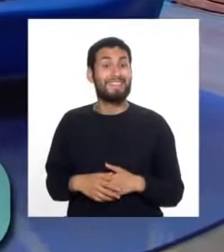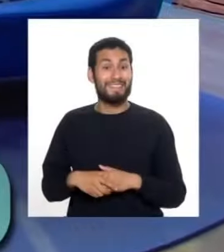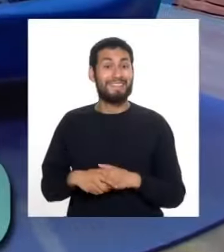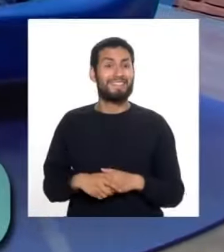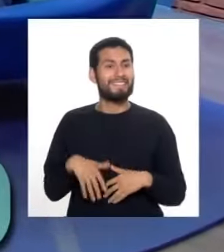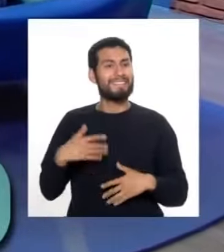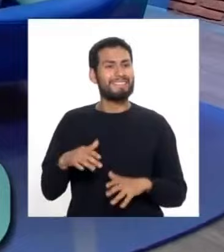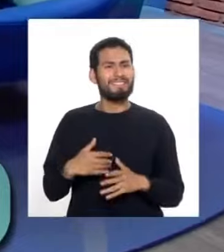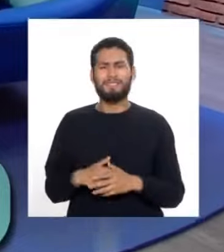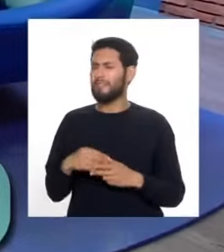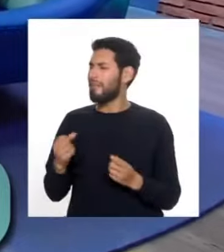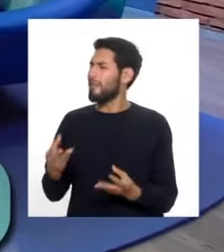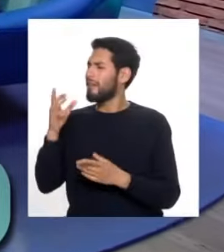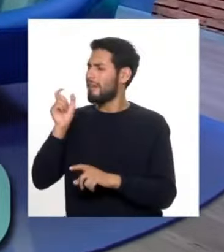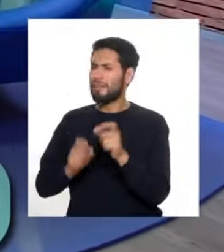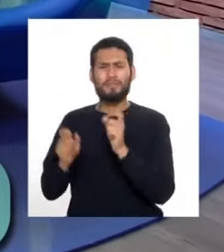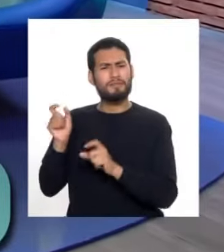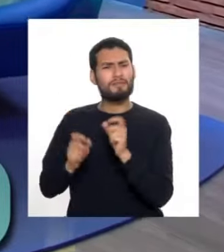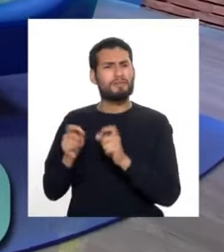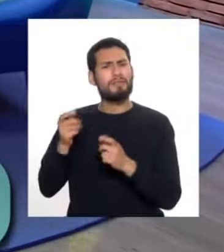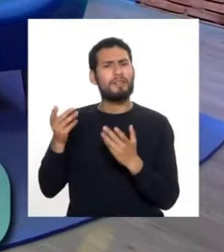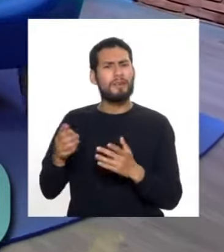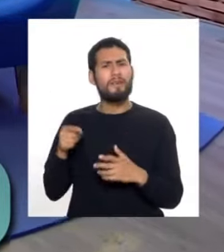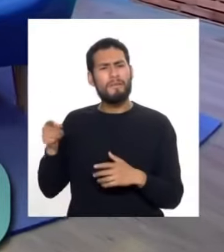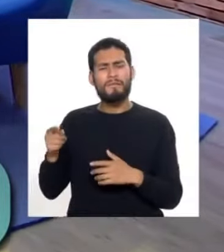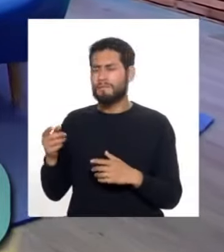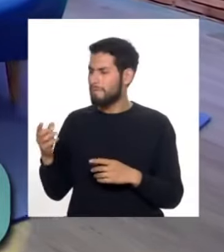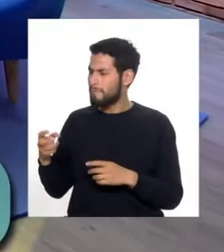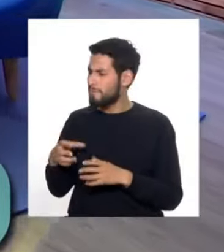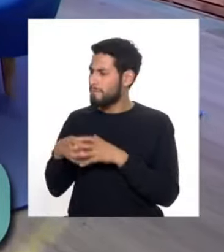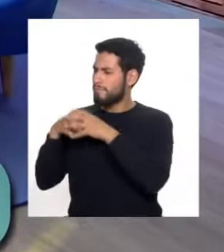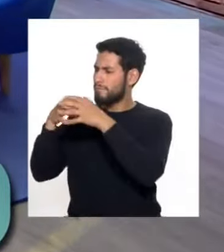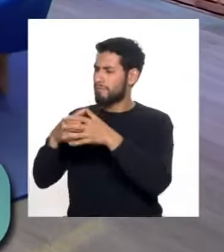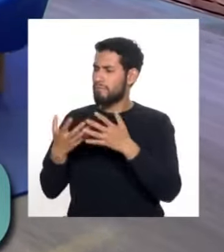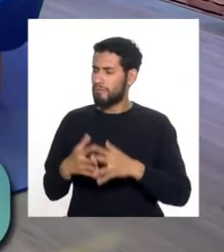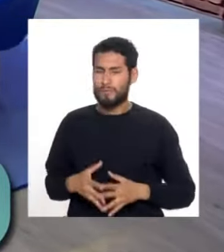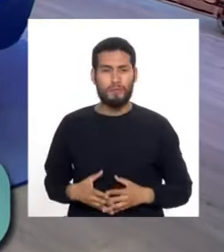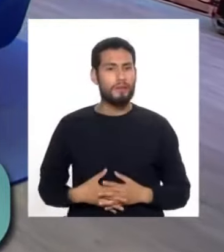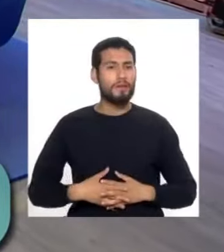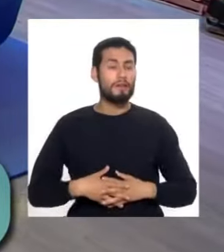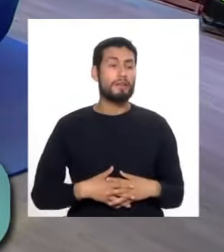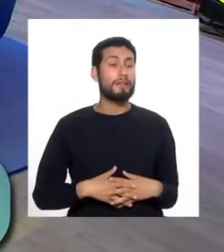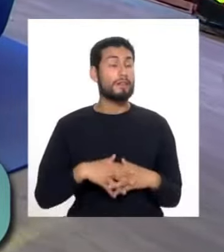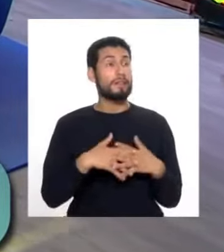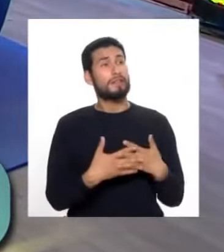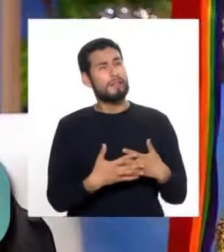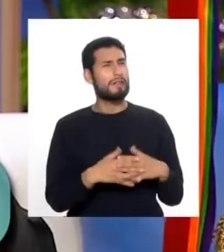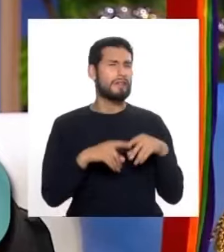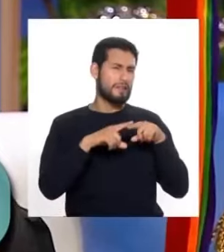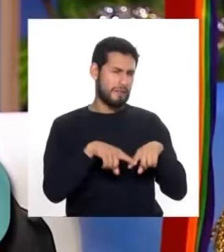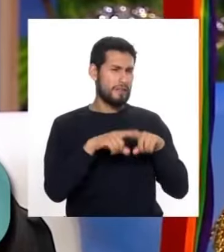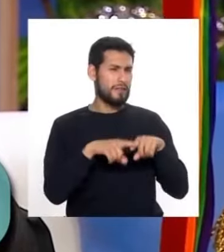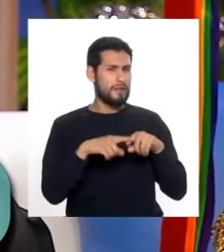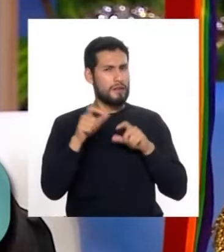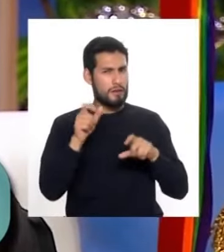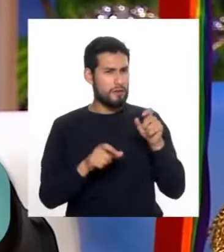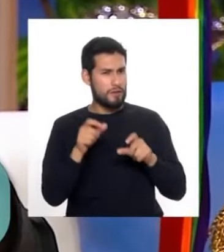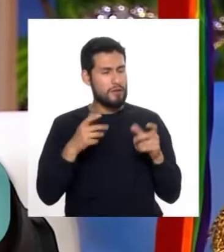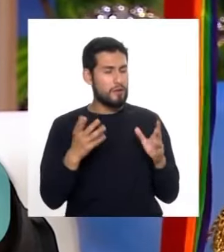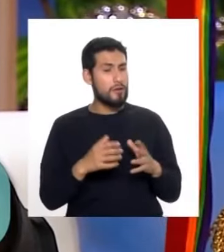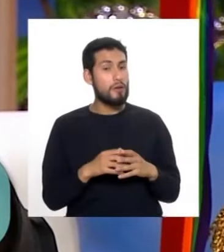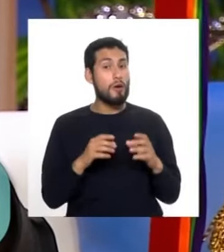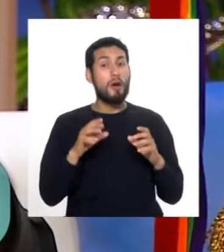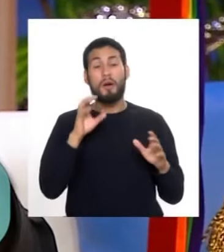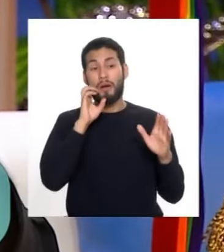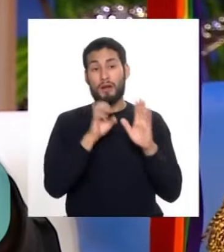¿Y pesa? ¿Cuántas personas son las que van de gira? Bueno, generalmente, dependiendo del apoyo que consigamos, Por